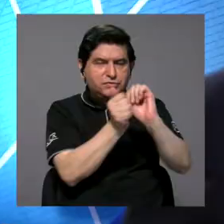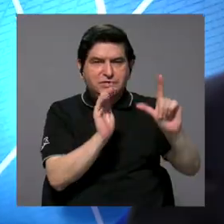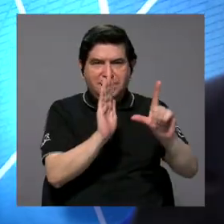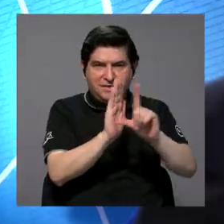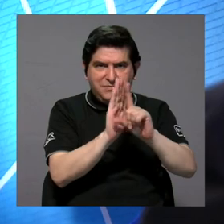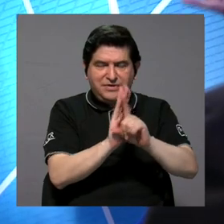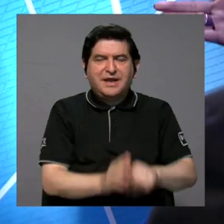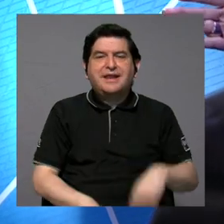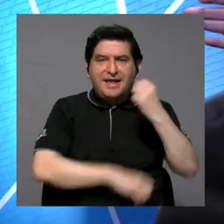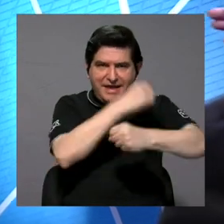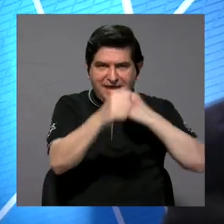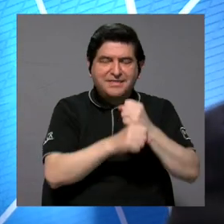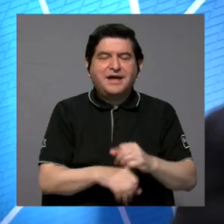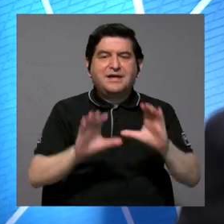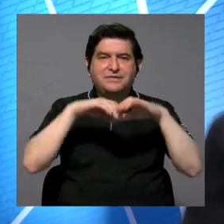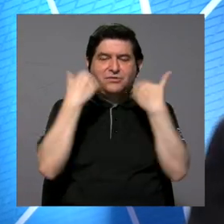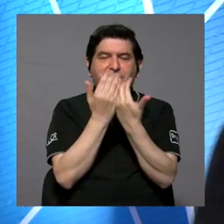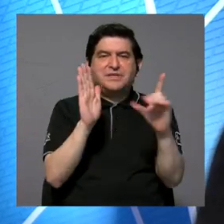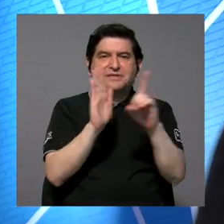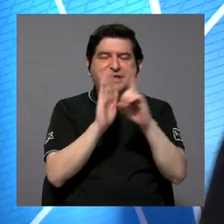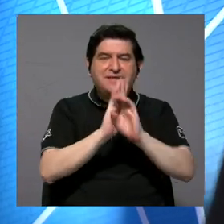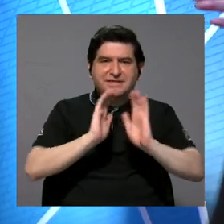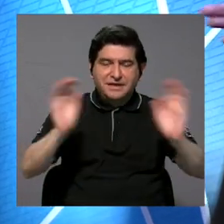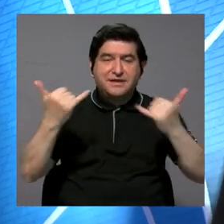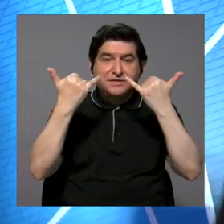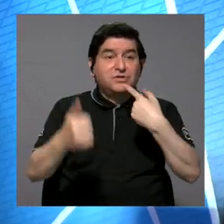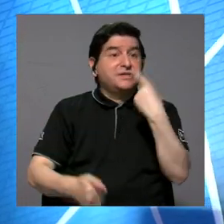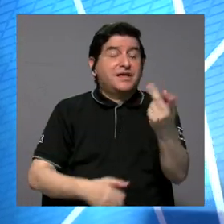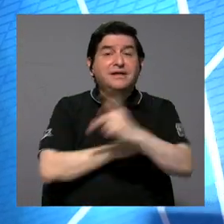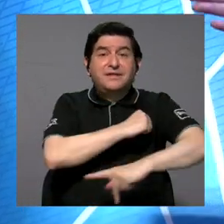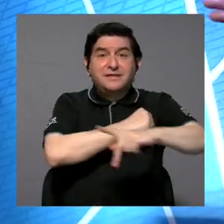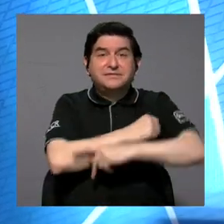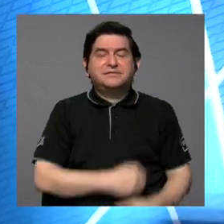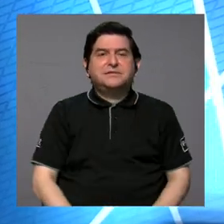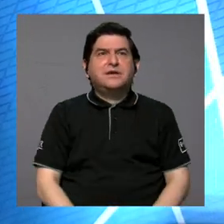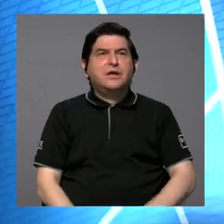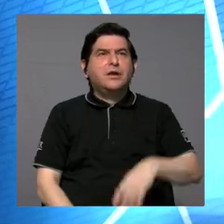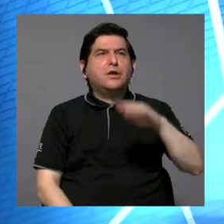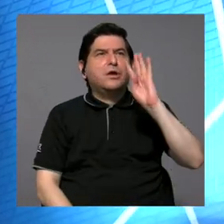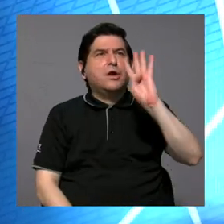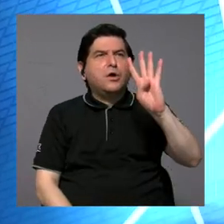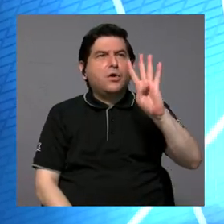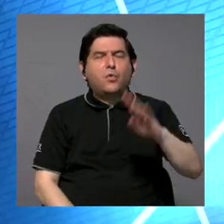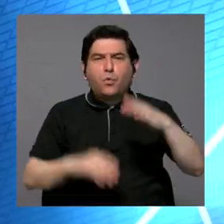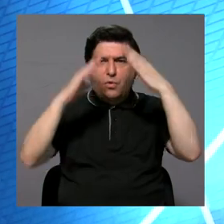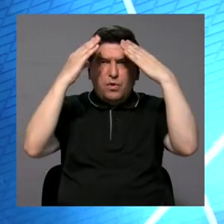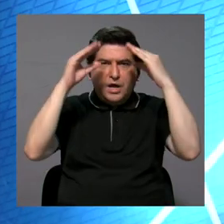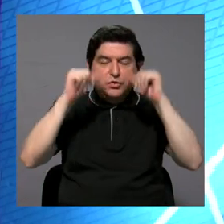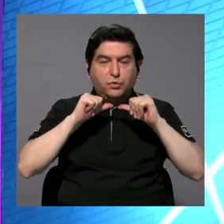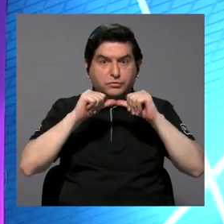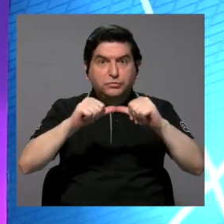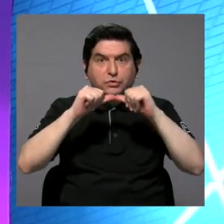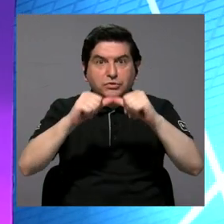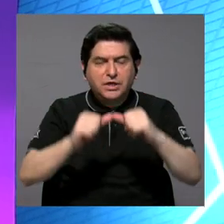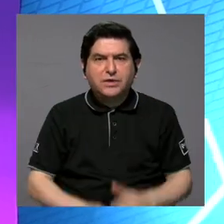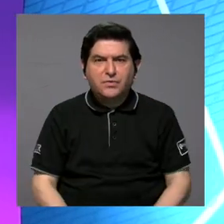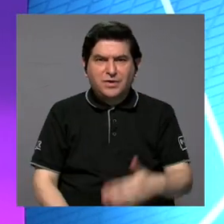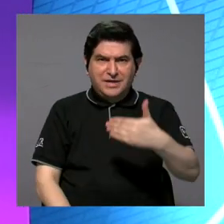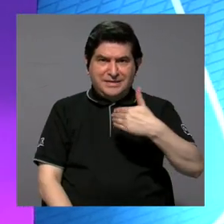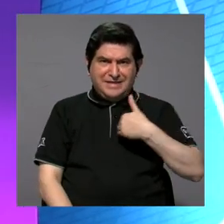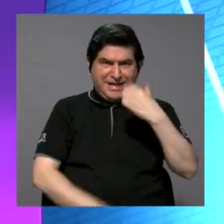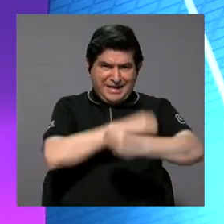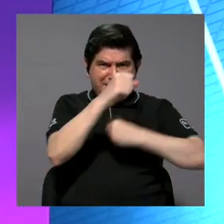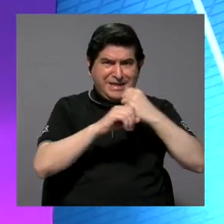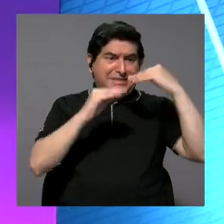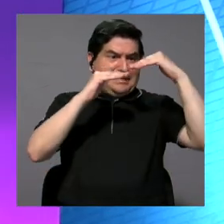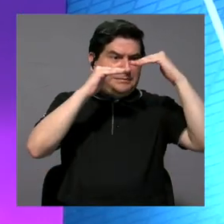la edad, que además el Comité de los Derechos del Niño le había venido diciendo al país en cuatro informes seguidos de que tenía una de las